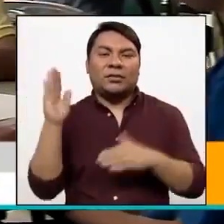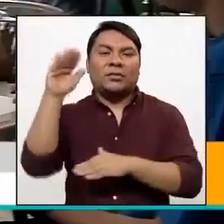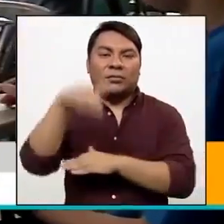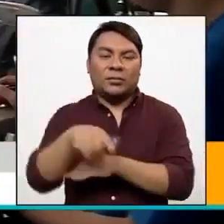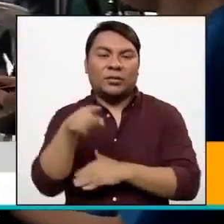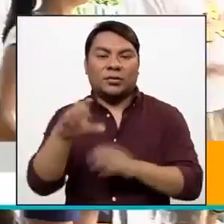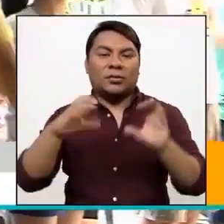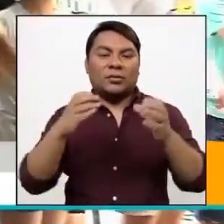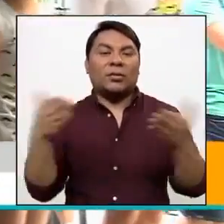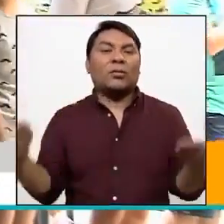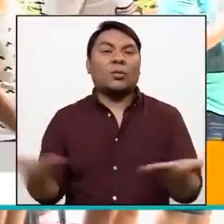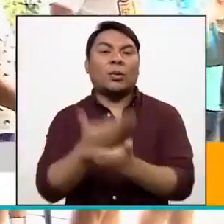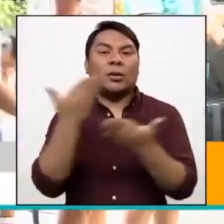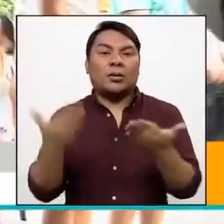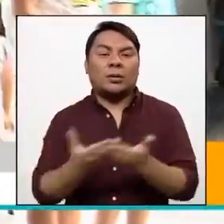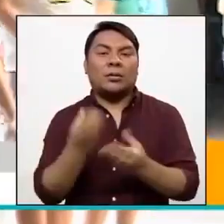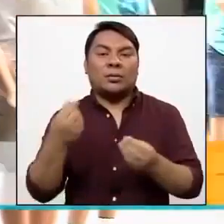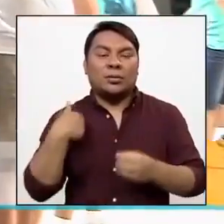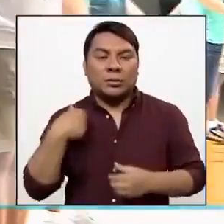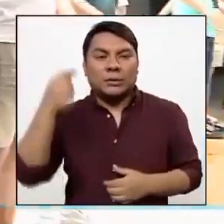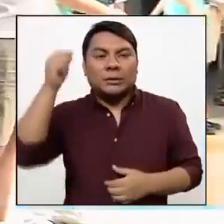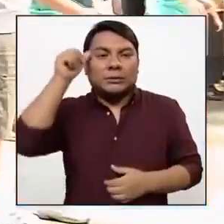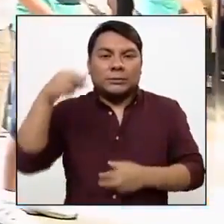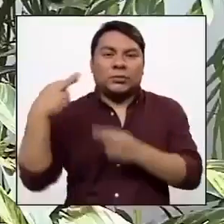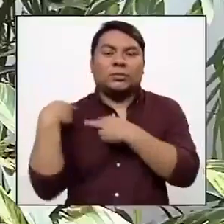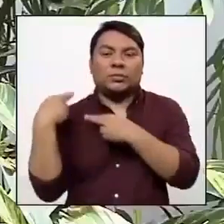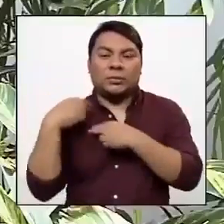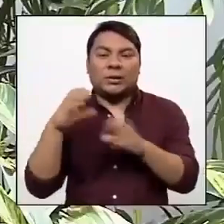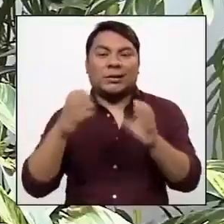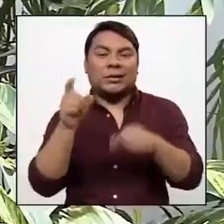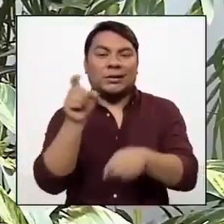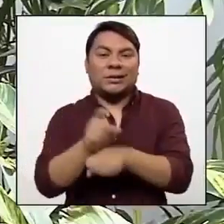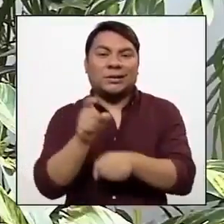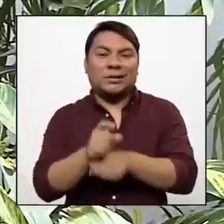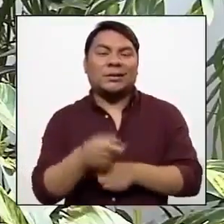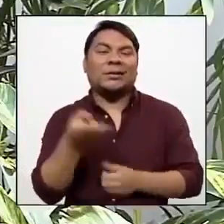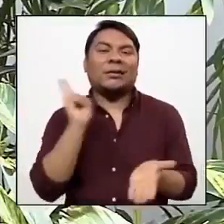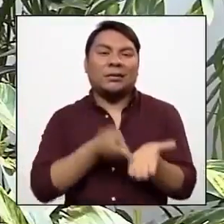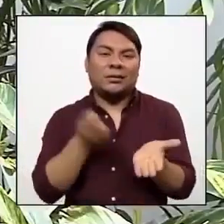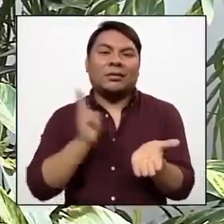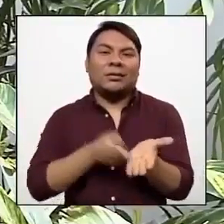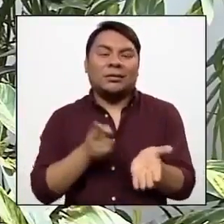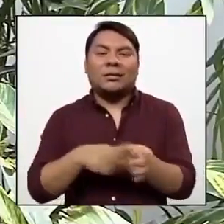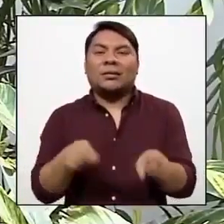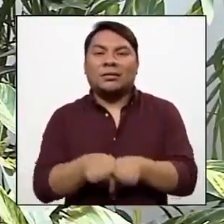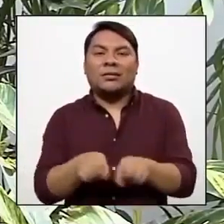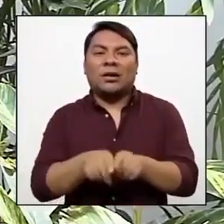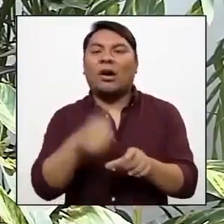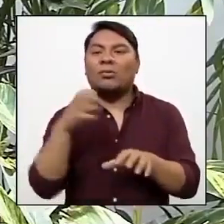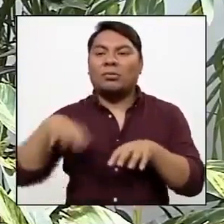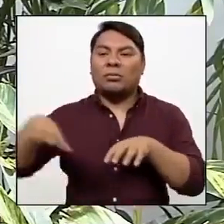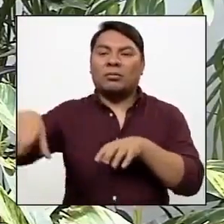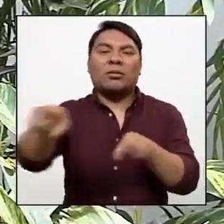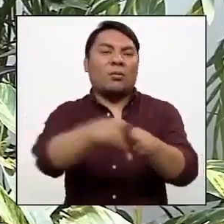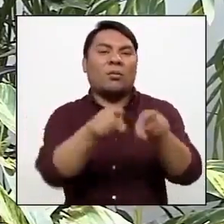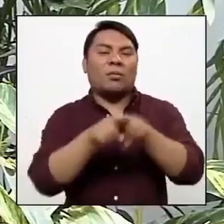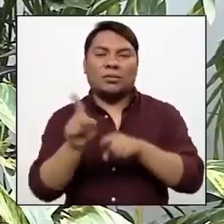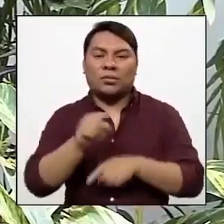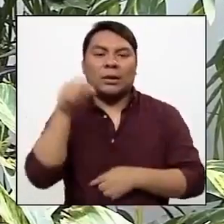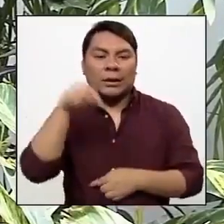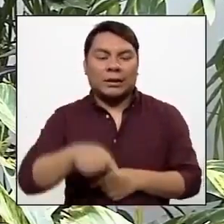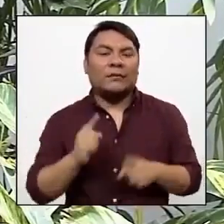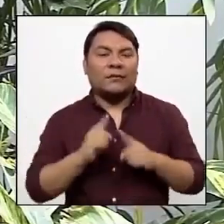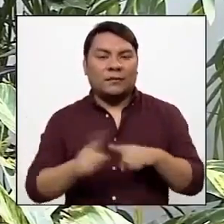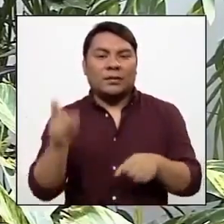innovadores, porque nosotros nos hemos encargado de que los cursos no sean los cursos típicos que siempre encuentras en otros centros, sino que son